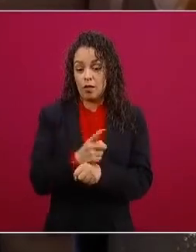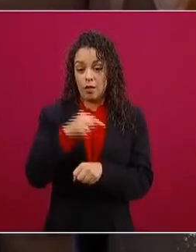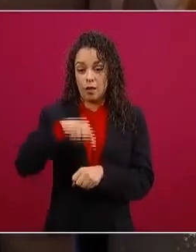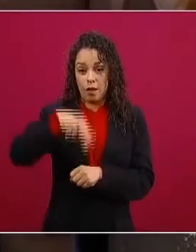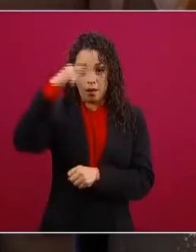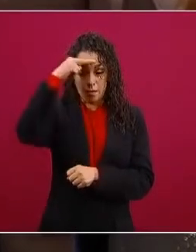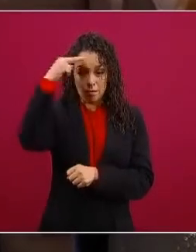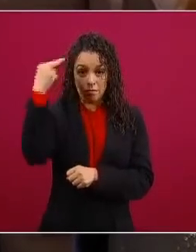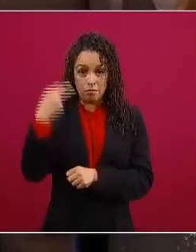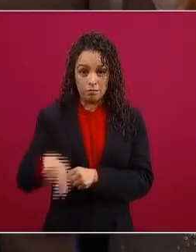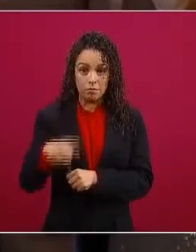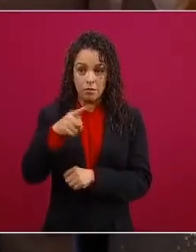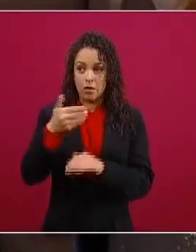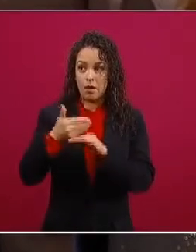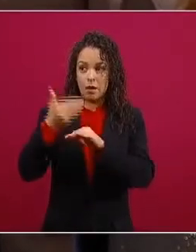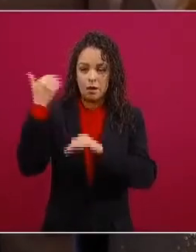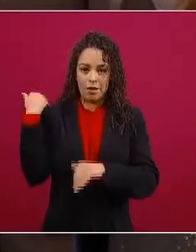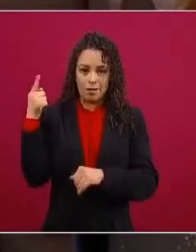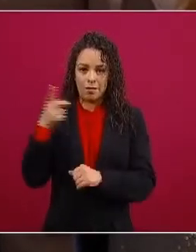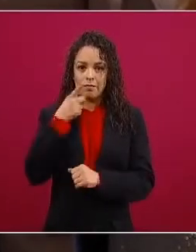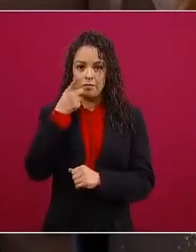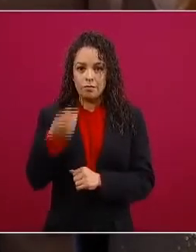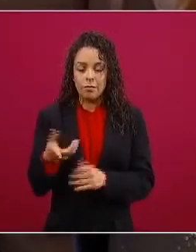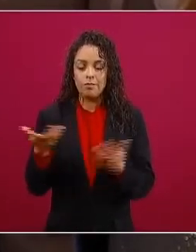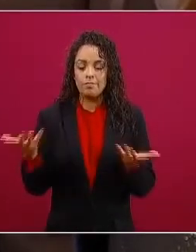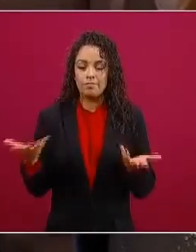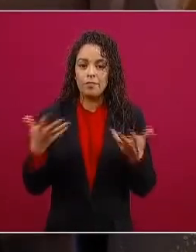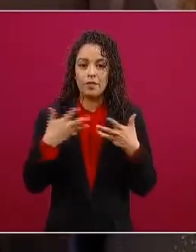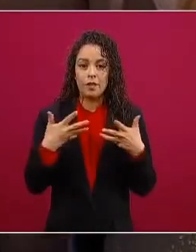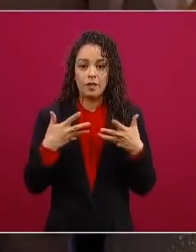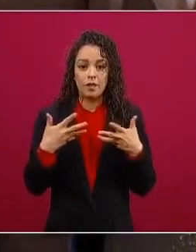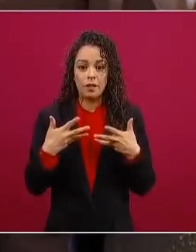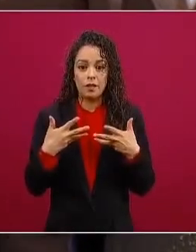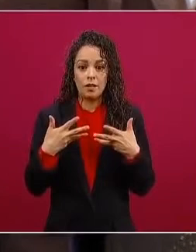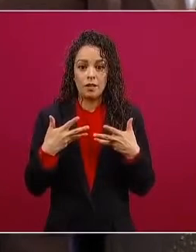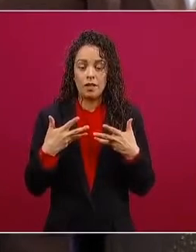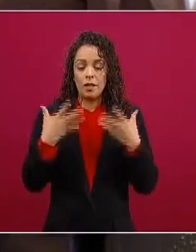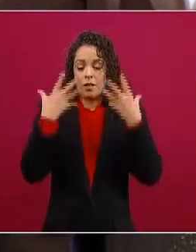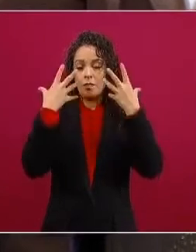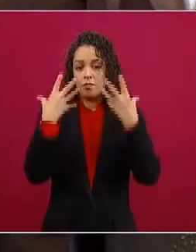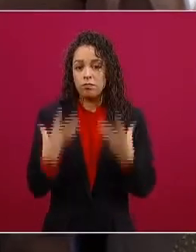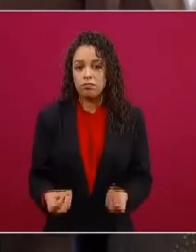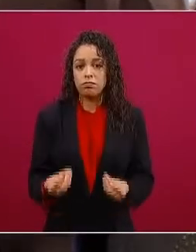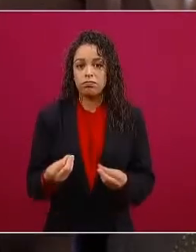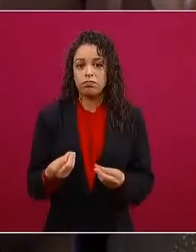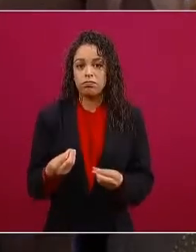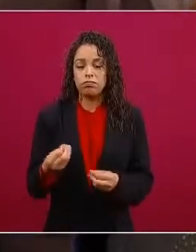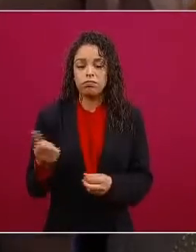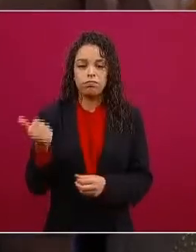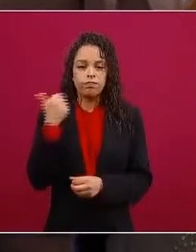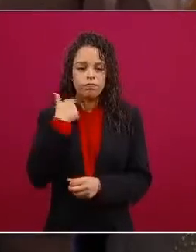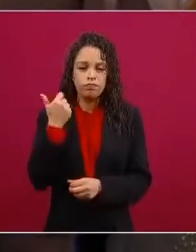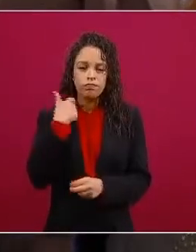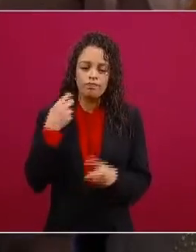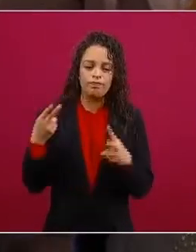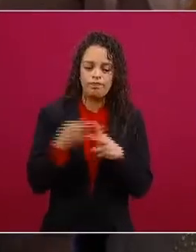reconocido anteriormente pues está registrando días históricamente con mayor número de homicidios dolosos cómo han tratado el tema y qué